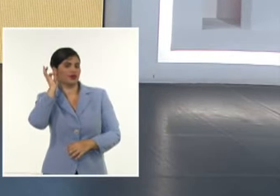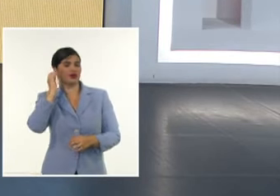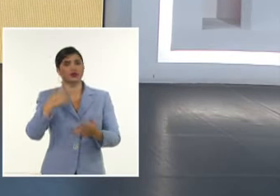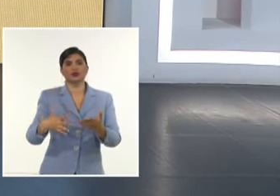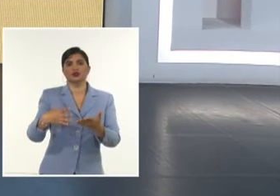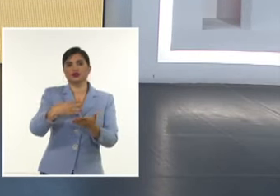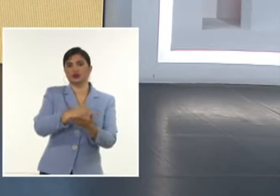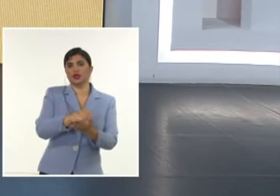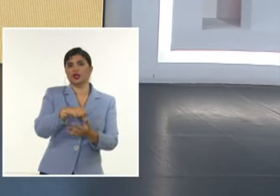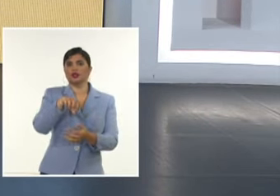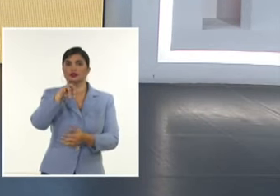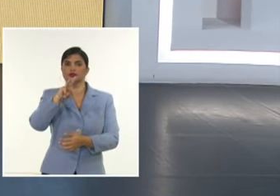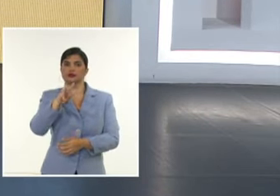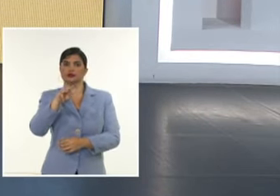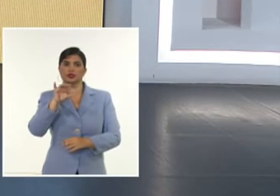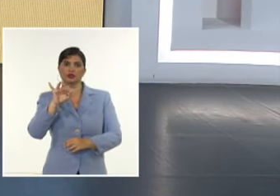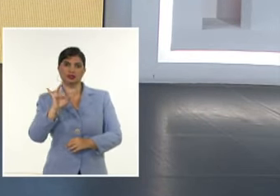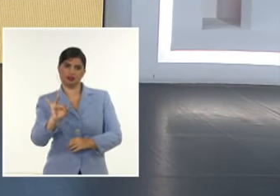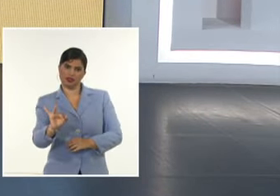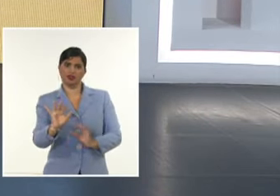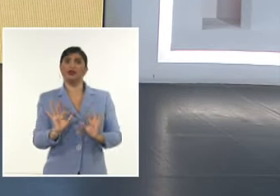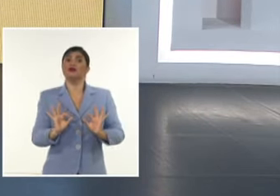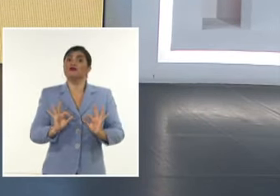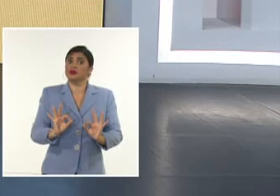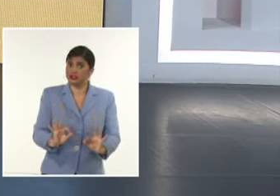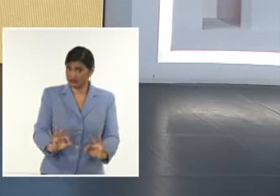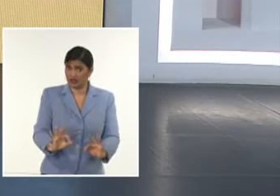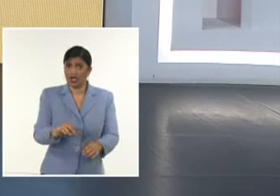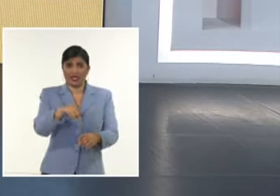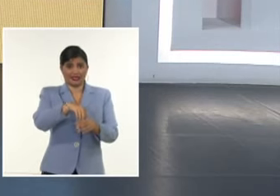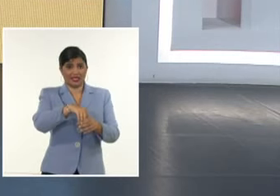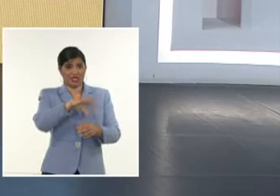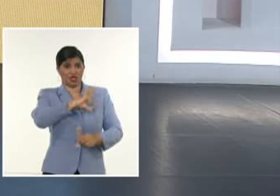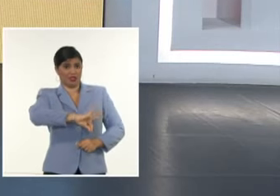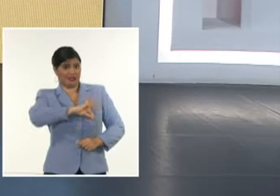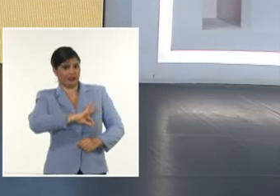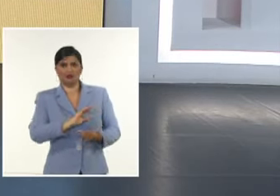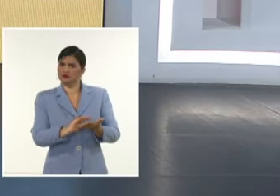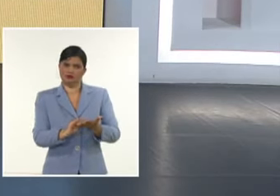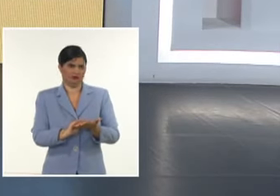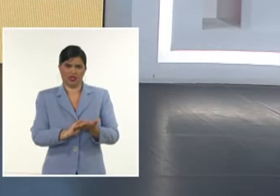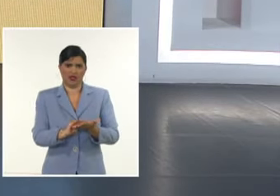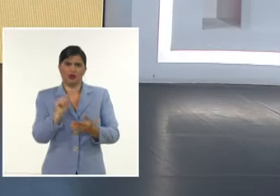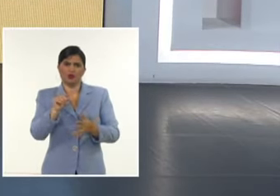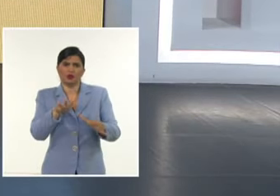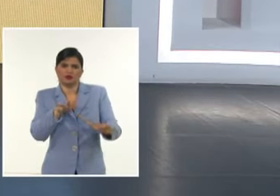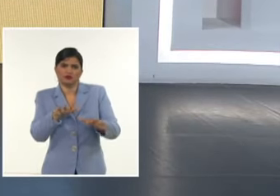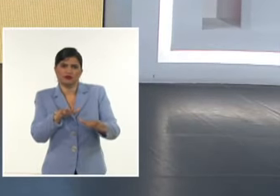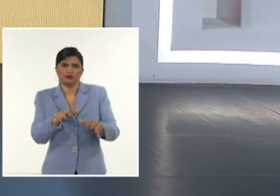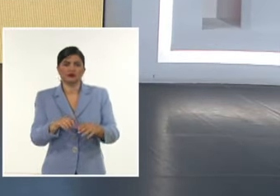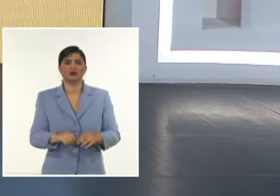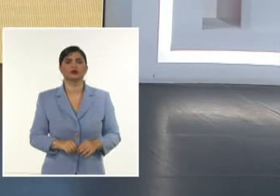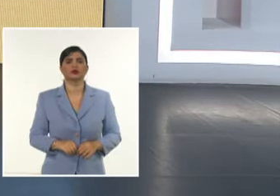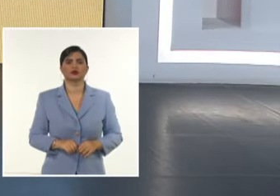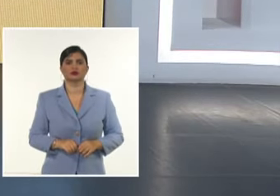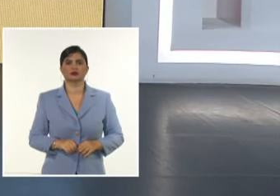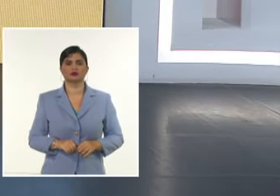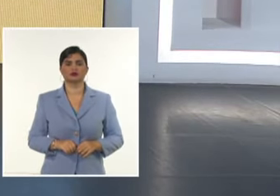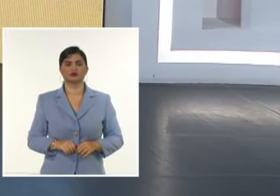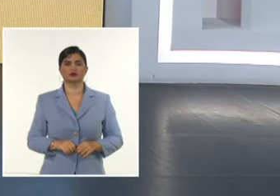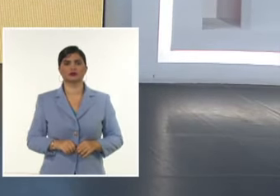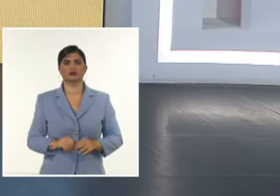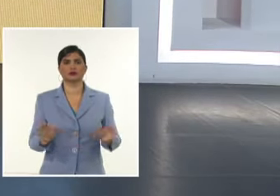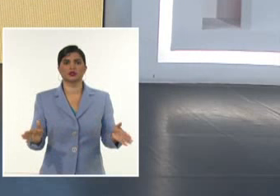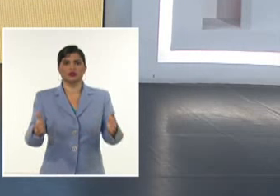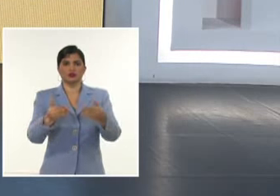37, específicamente Ninguno de ellos perceptible Y las zonas de mayor número de terremotos al cierre de marzo Son precisamente